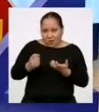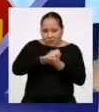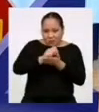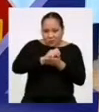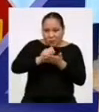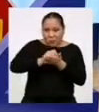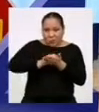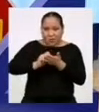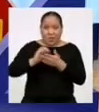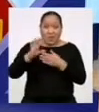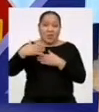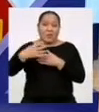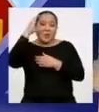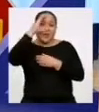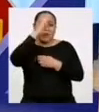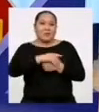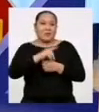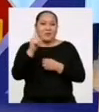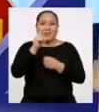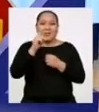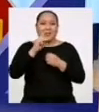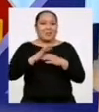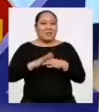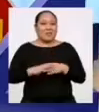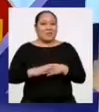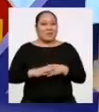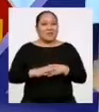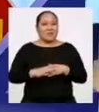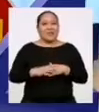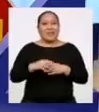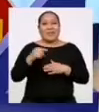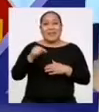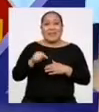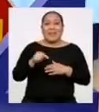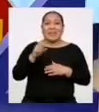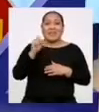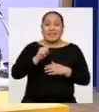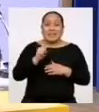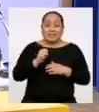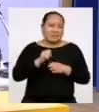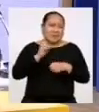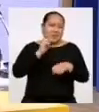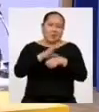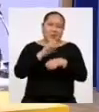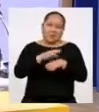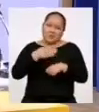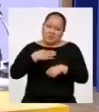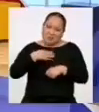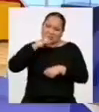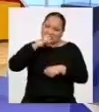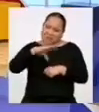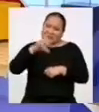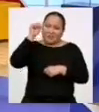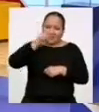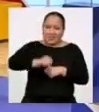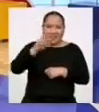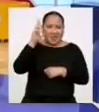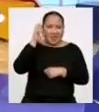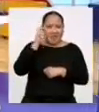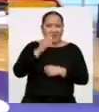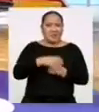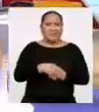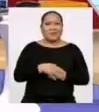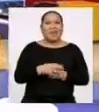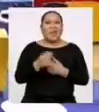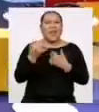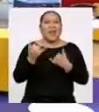buscan. No se preocupen que están recontra recomendadas por mí. Pero ahora hablemos de